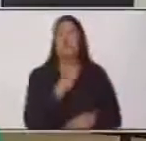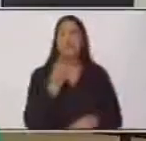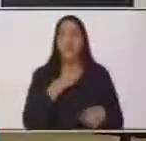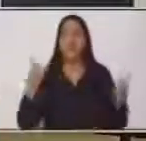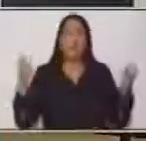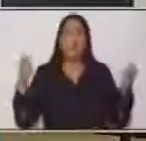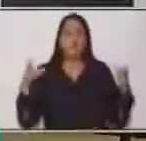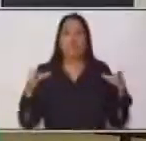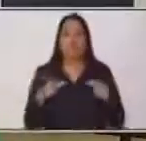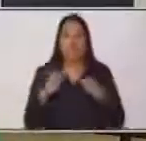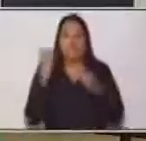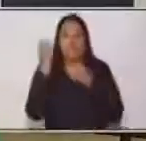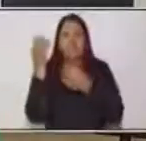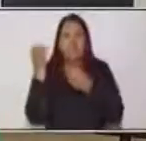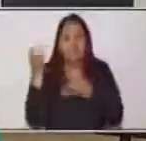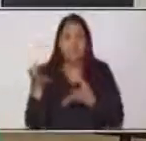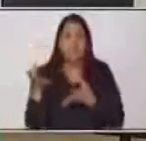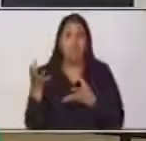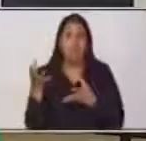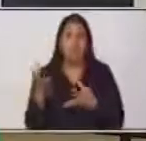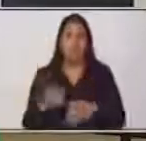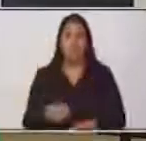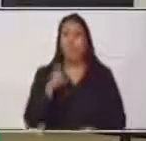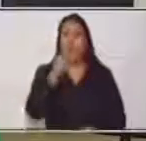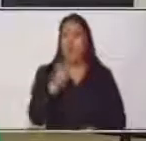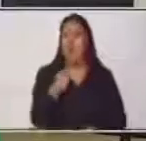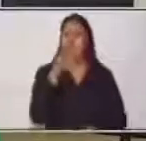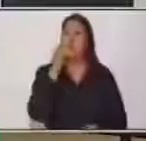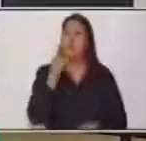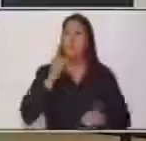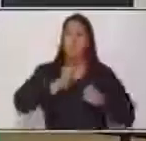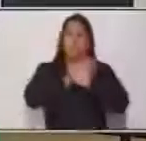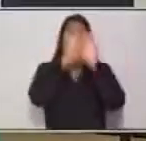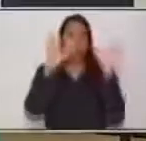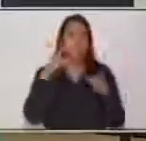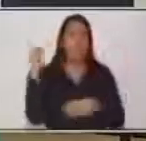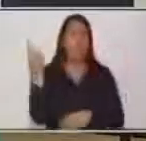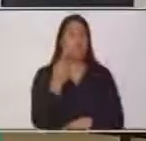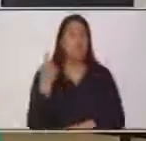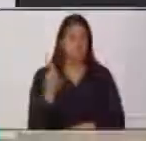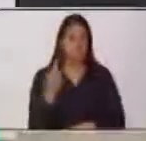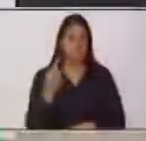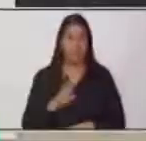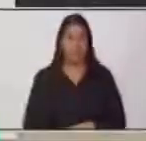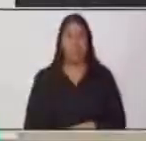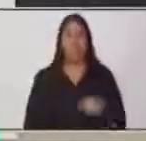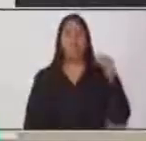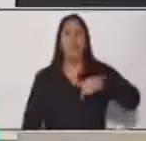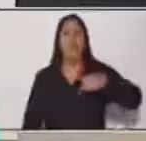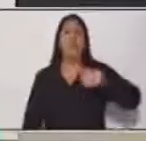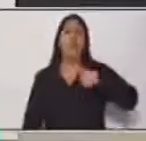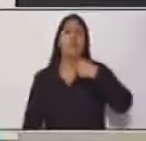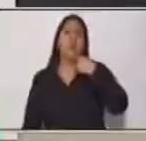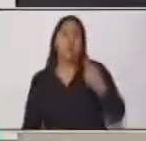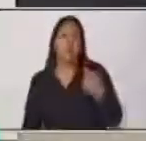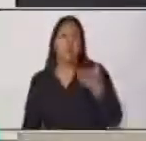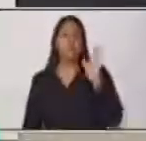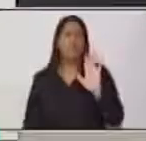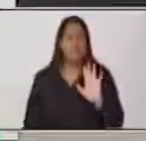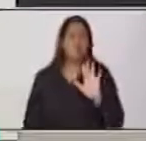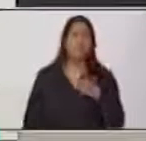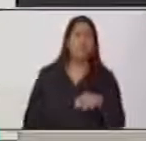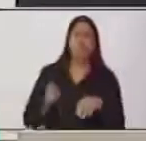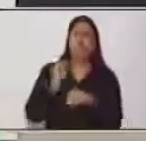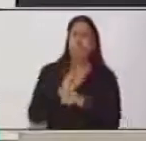allá. Eso sí, lo debemos tener totalmente claro. Ahora, yo les acabo de anotar acá también, sugerencias